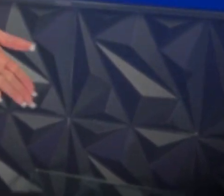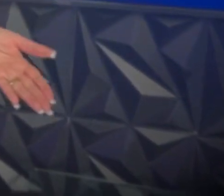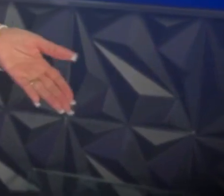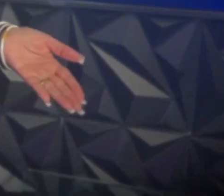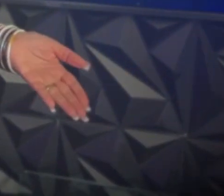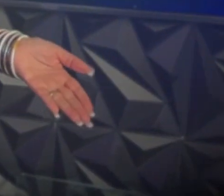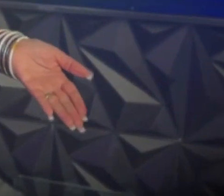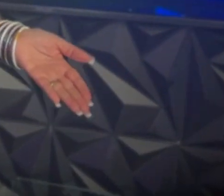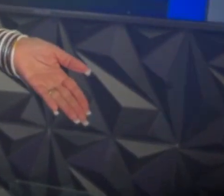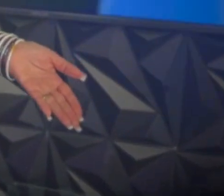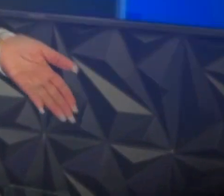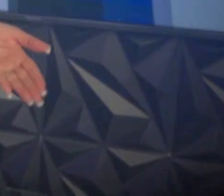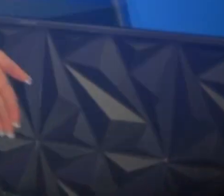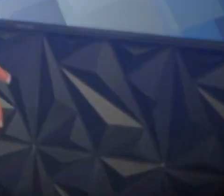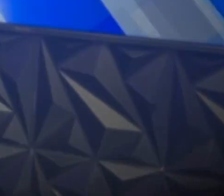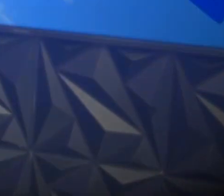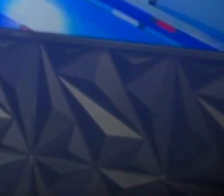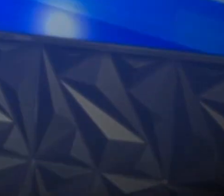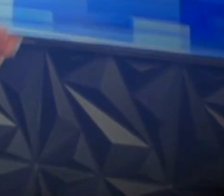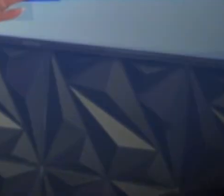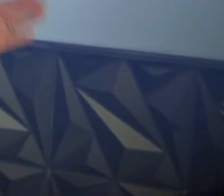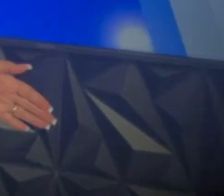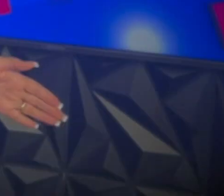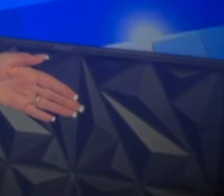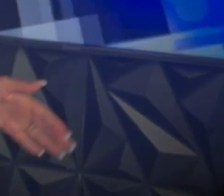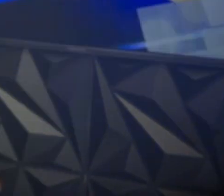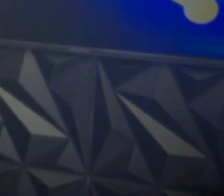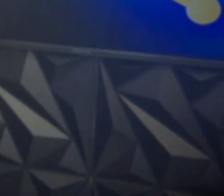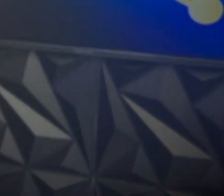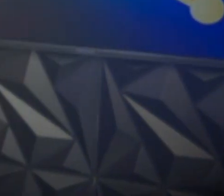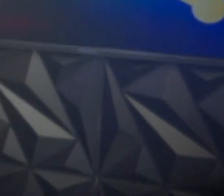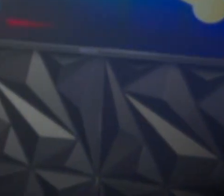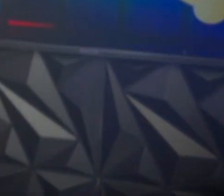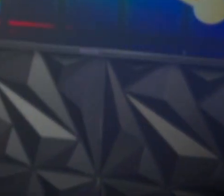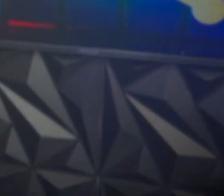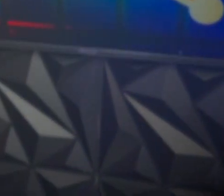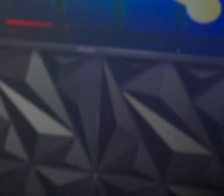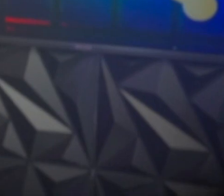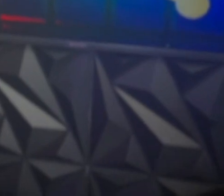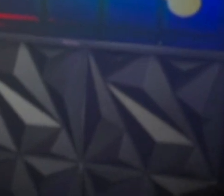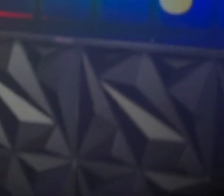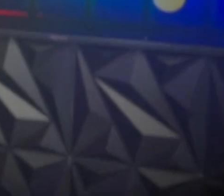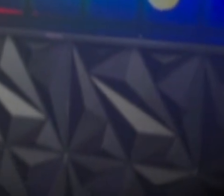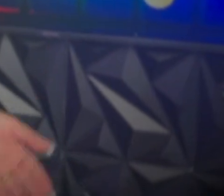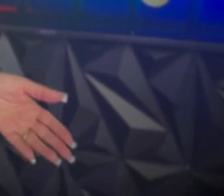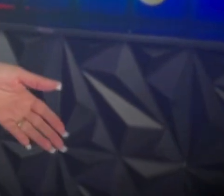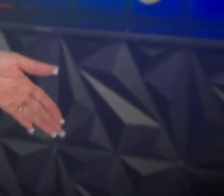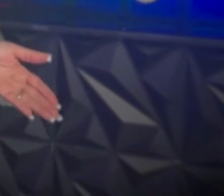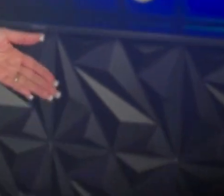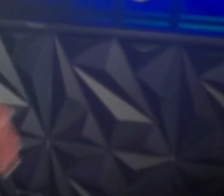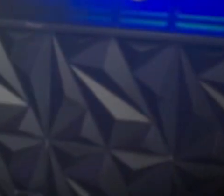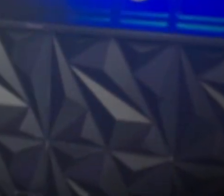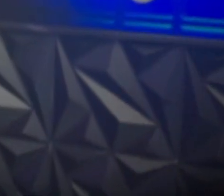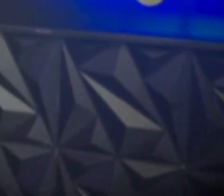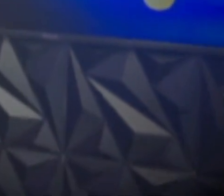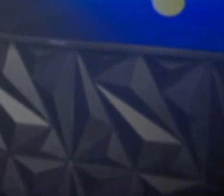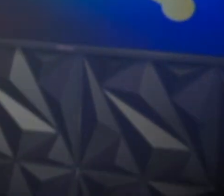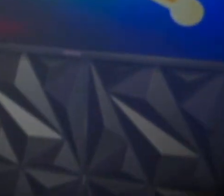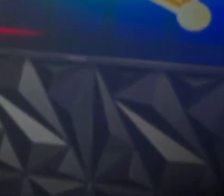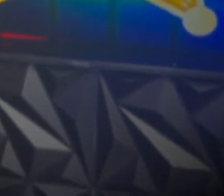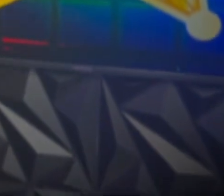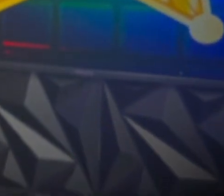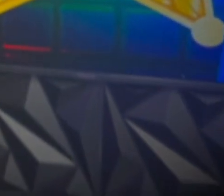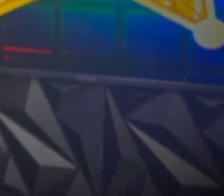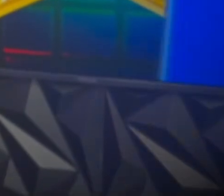¿comenzaron las fiestas? Sí, así mismo, ya pasó Halloween, ahora pronto estaremos celebrando Thanksgiving y ya la Navidad está